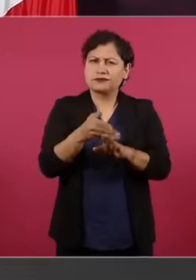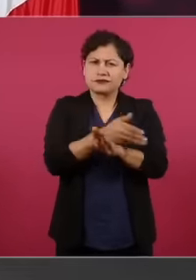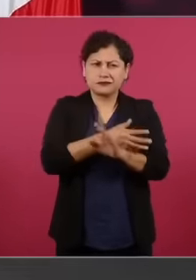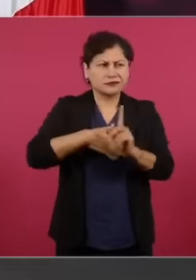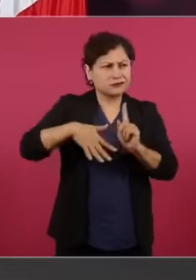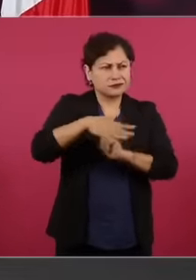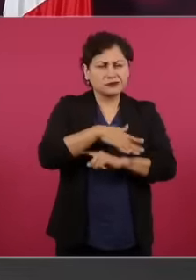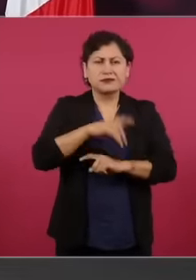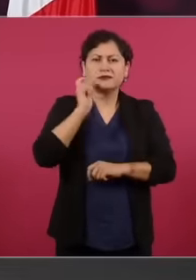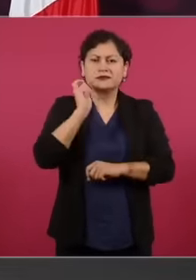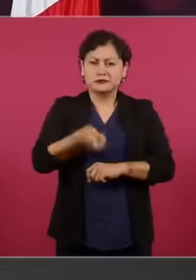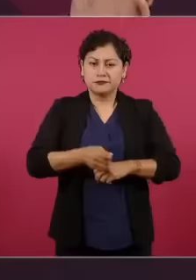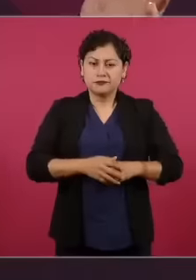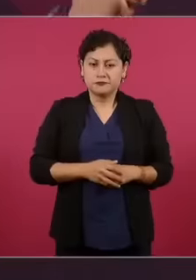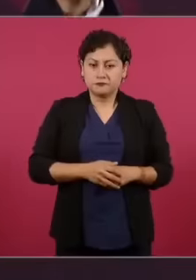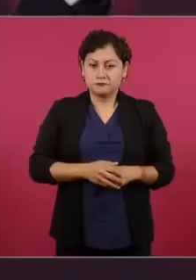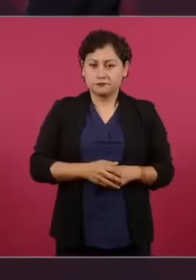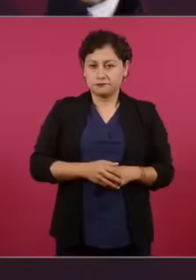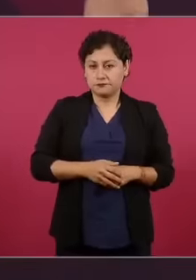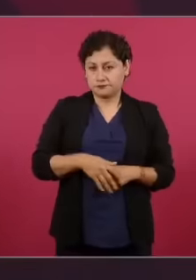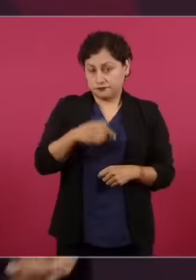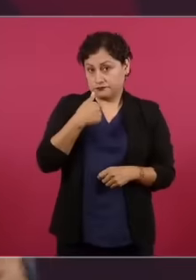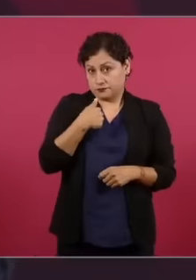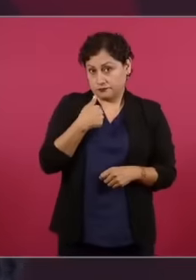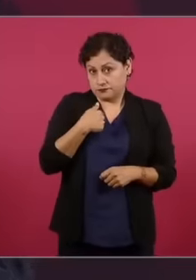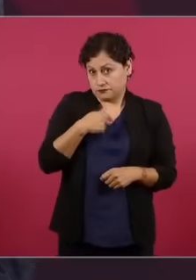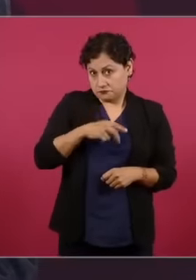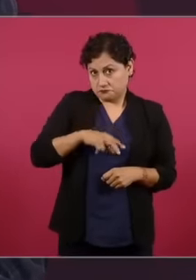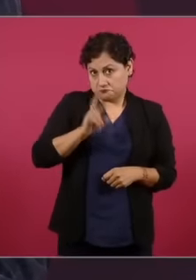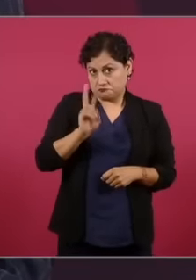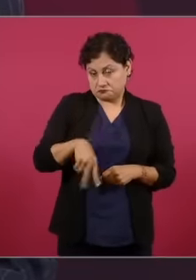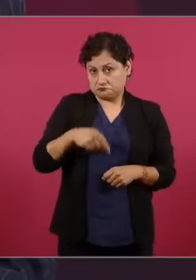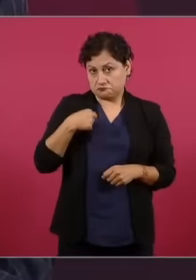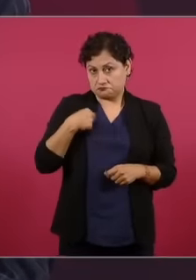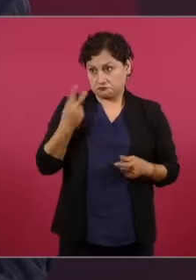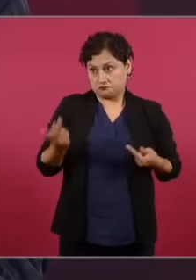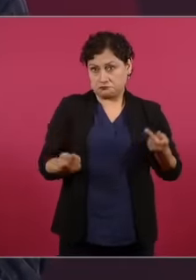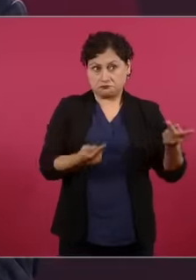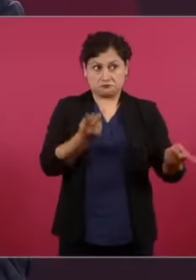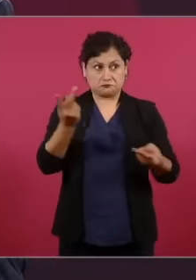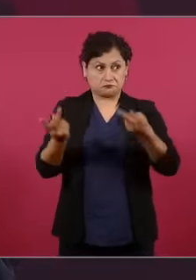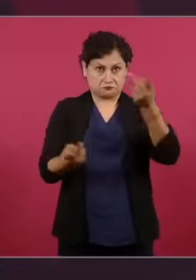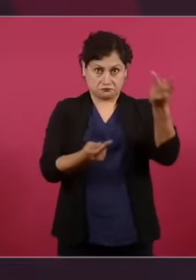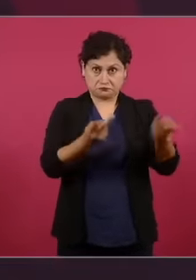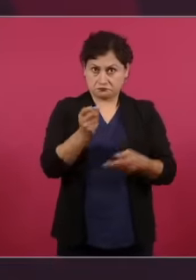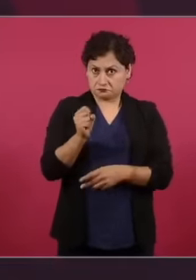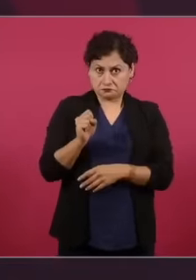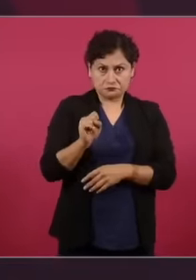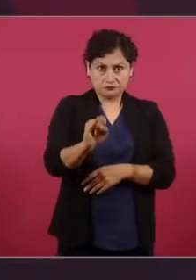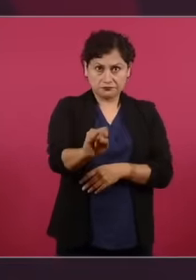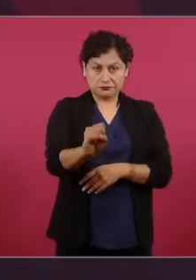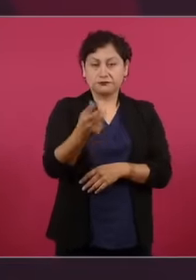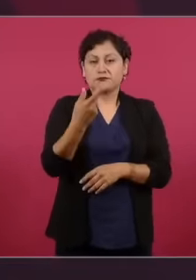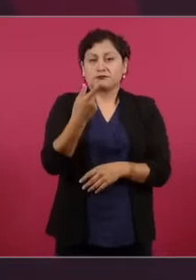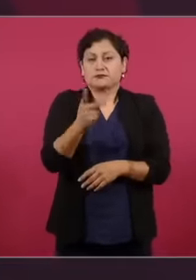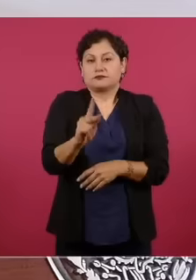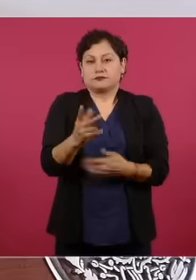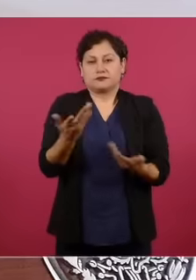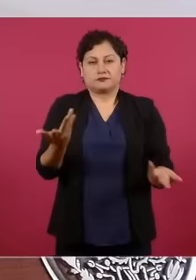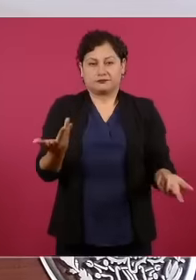Claro Que No es Con casillas